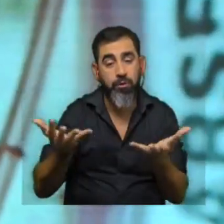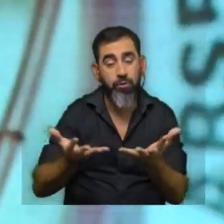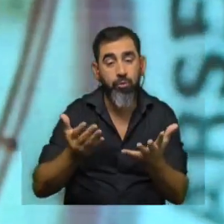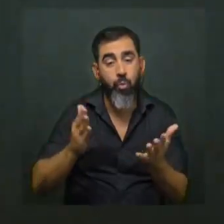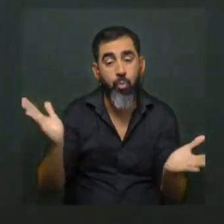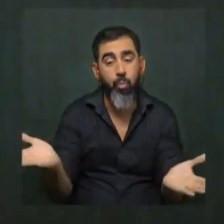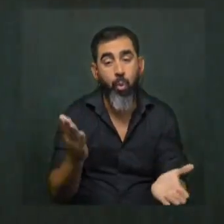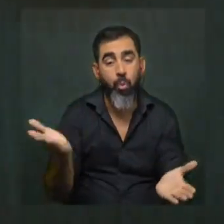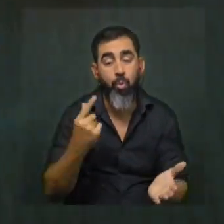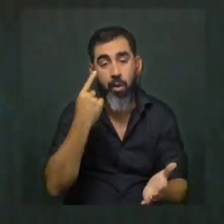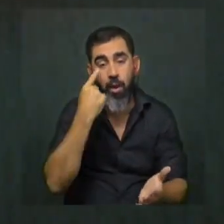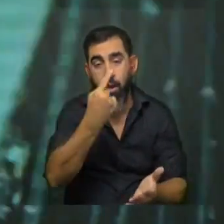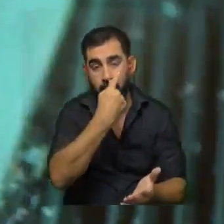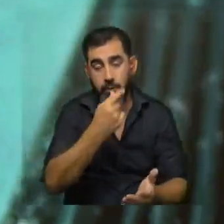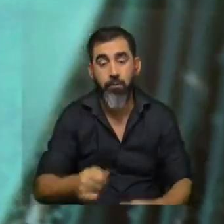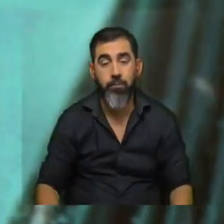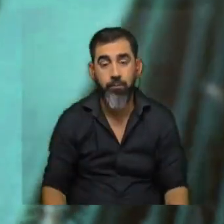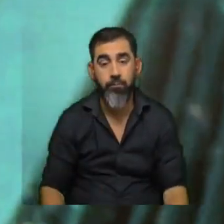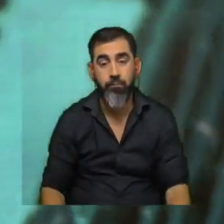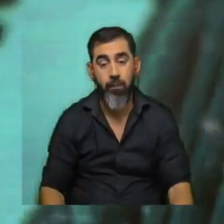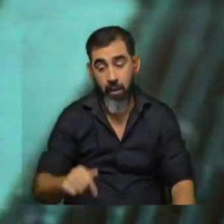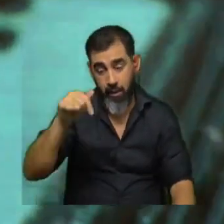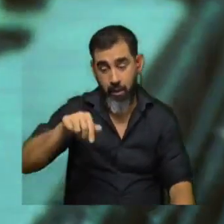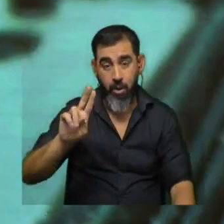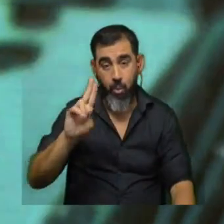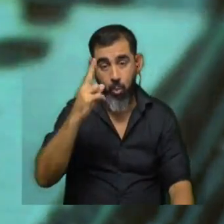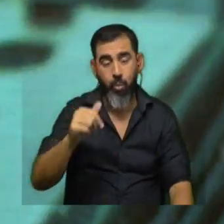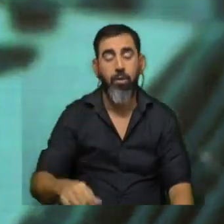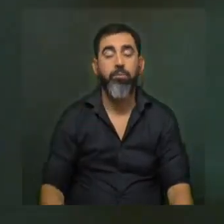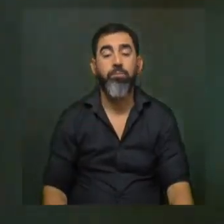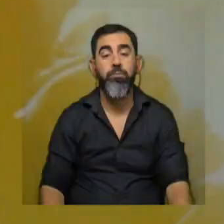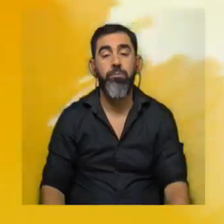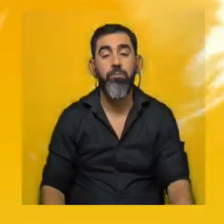la fabricación de lentes de contacto insisto los que se hacen aquí en nuestro país